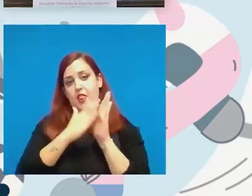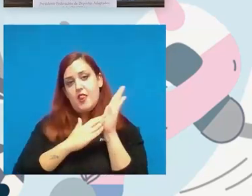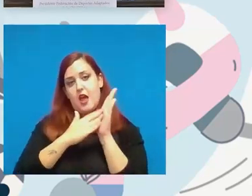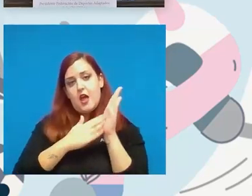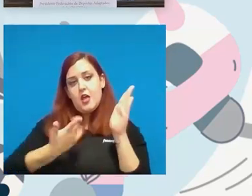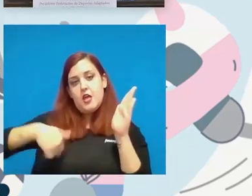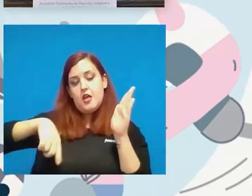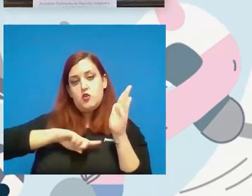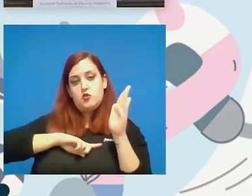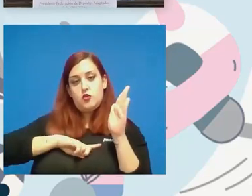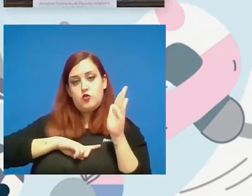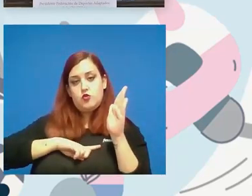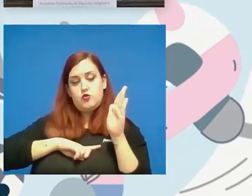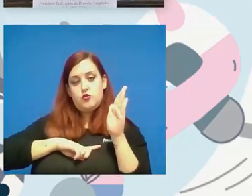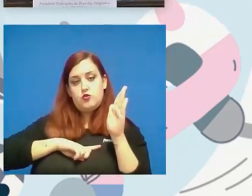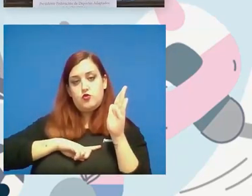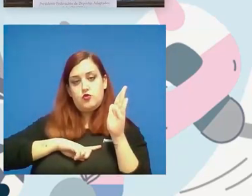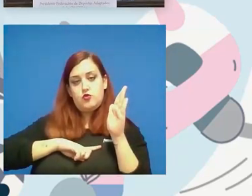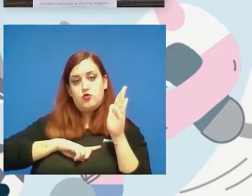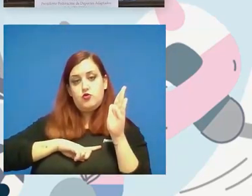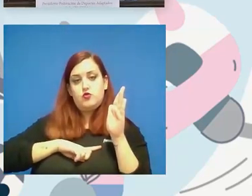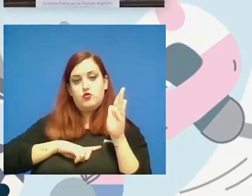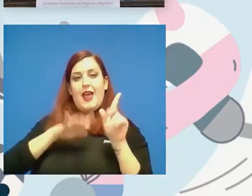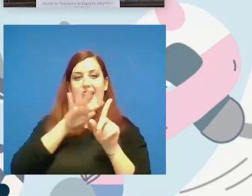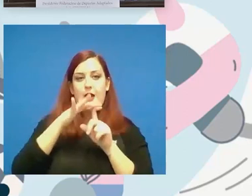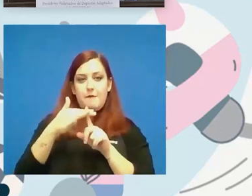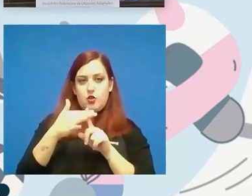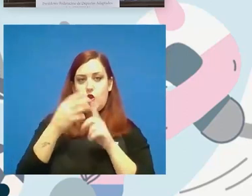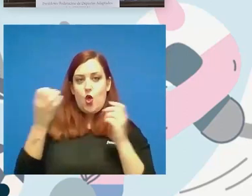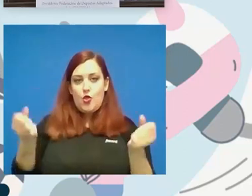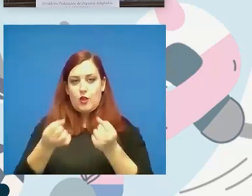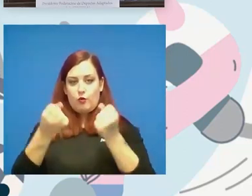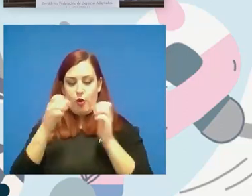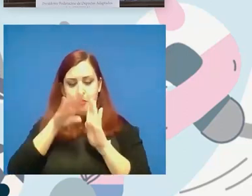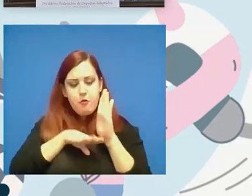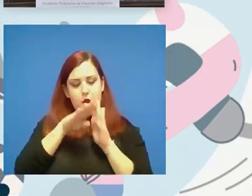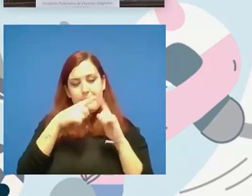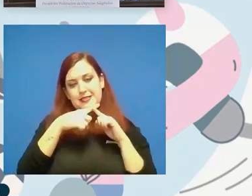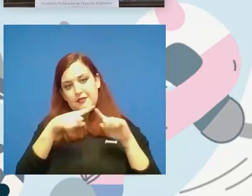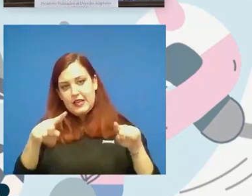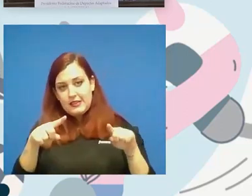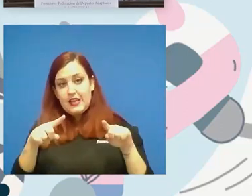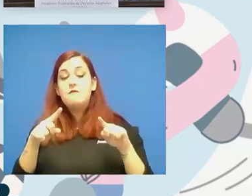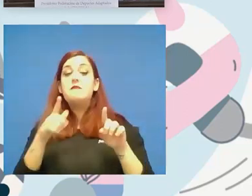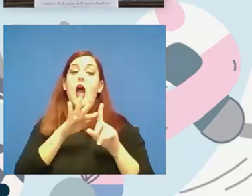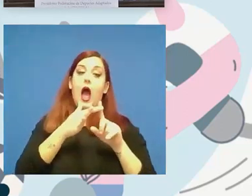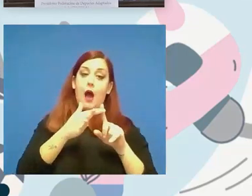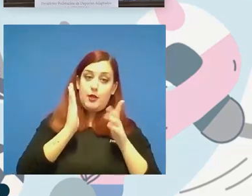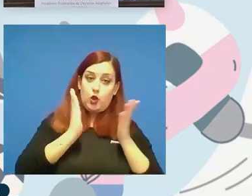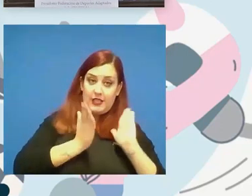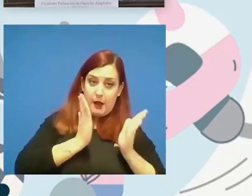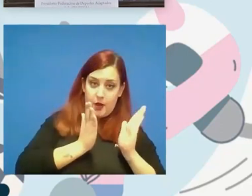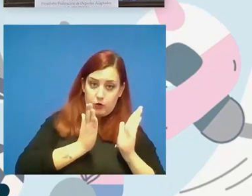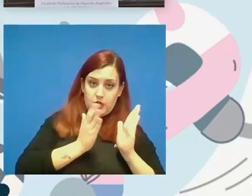bueno pues en nuestros distintos ámbitos de actuación desarrollamos distintos programas tanto en el ámbito terapéutico tenemos el programa